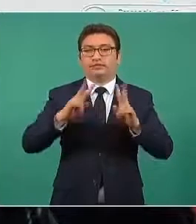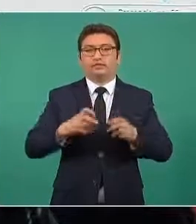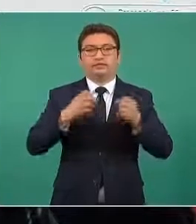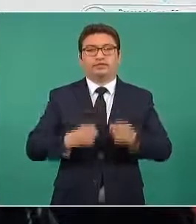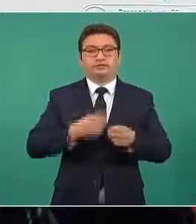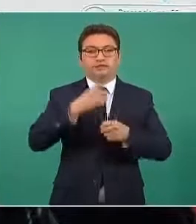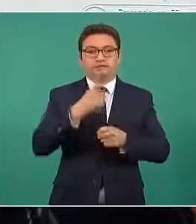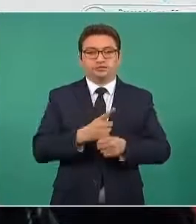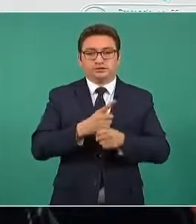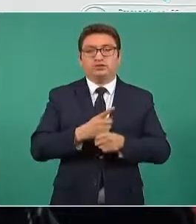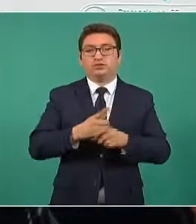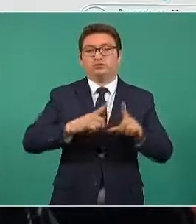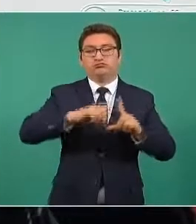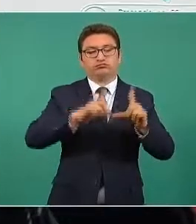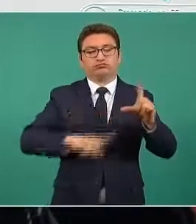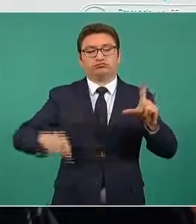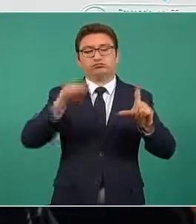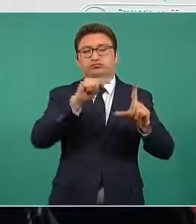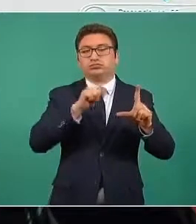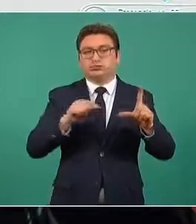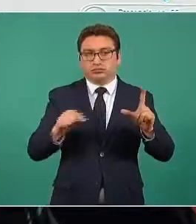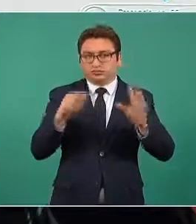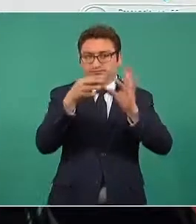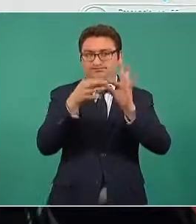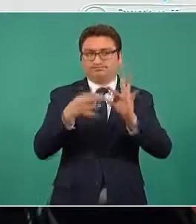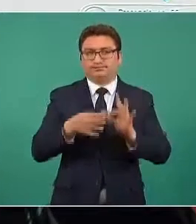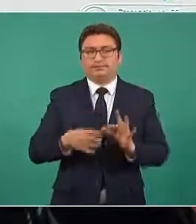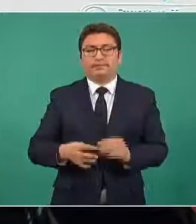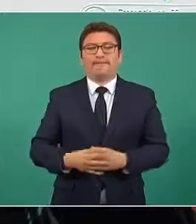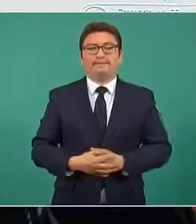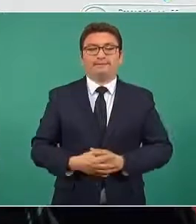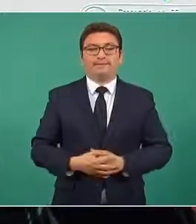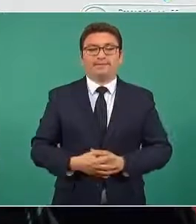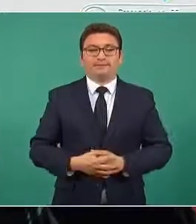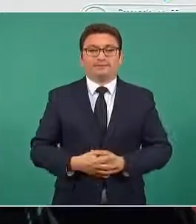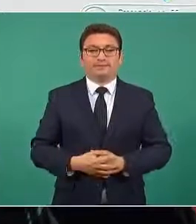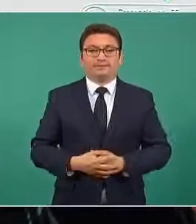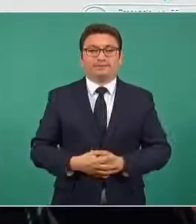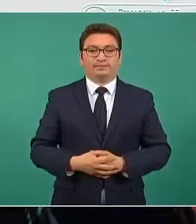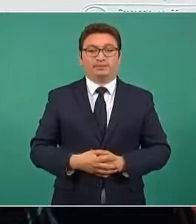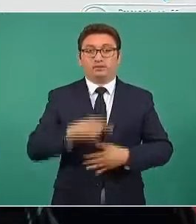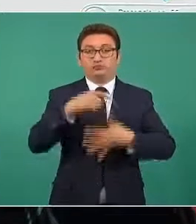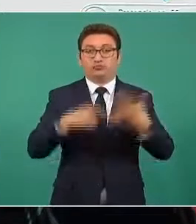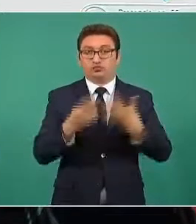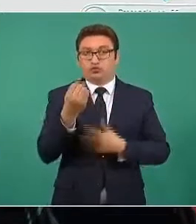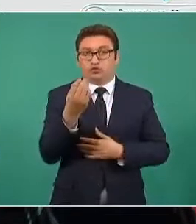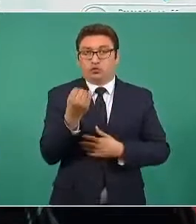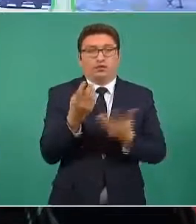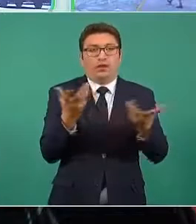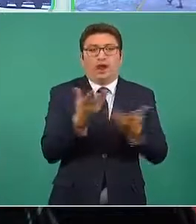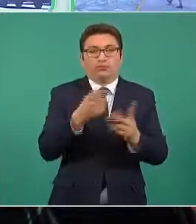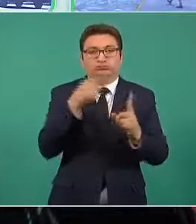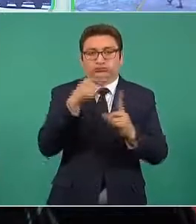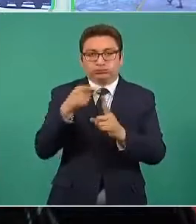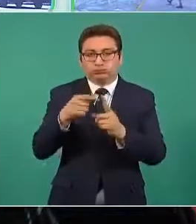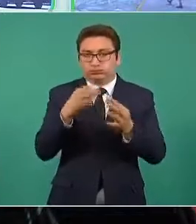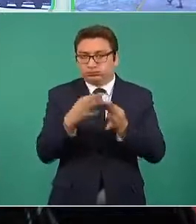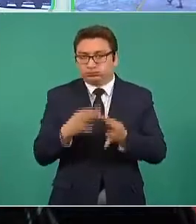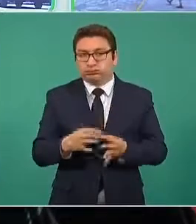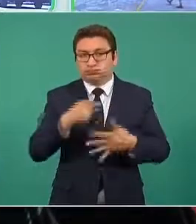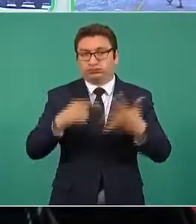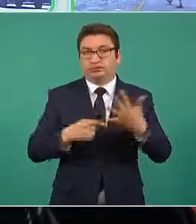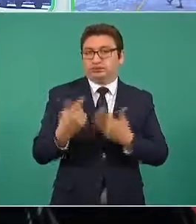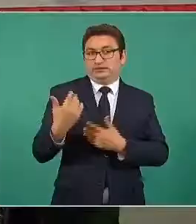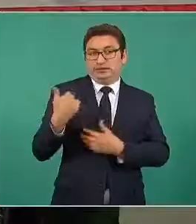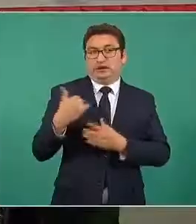seguridad en el territorio nacional, las vamos a explicar. Adelante, son estas nueve misiones, además de las que